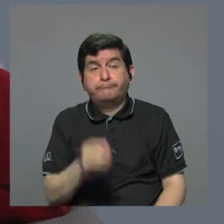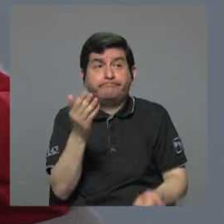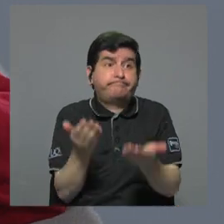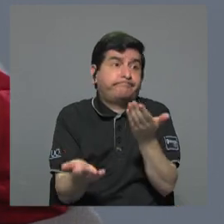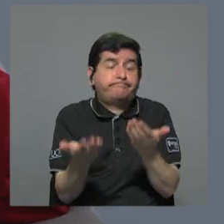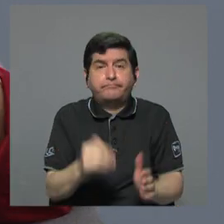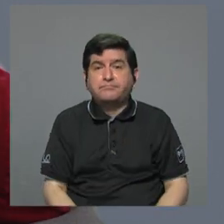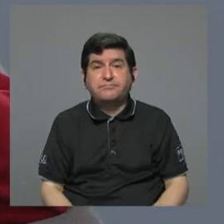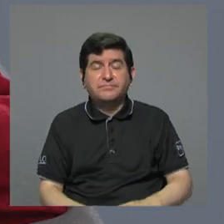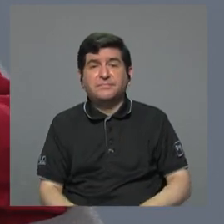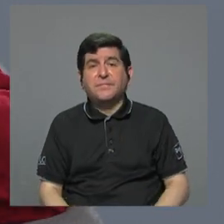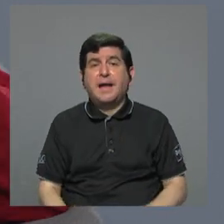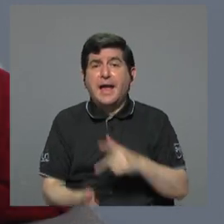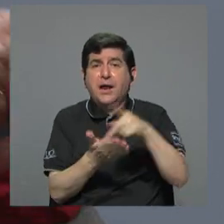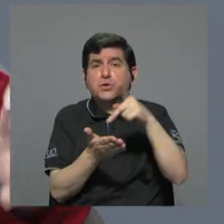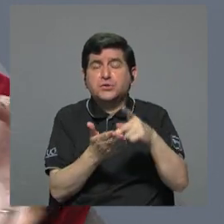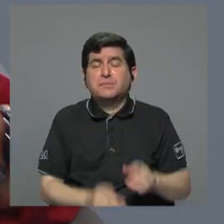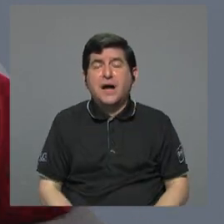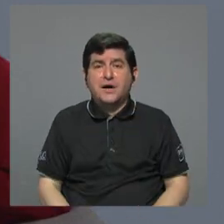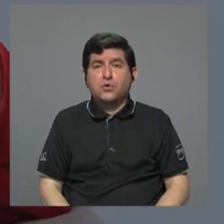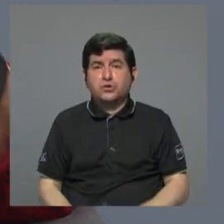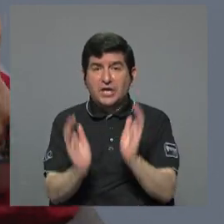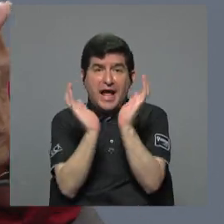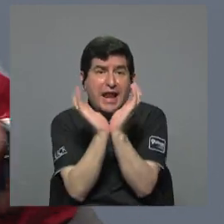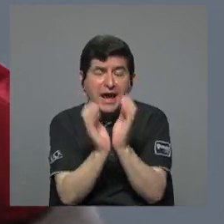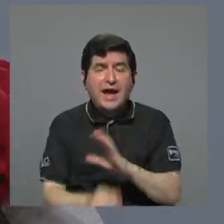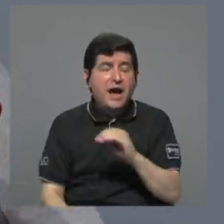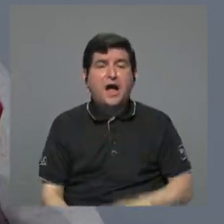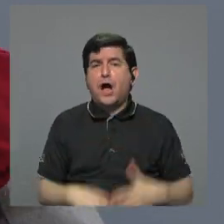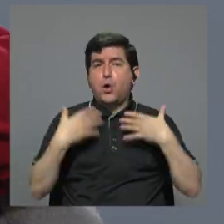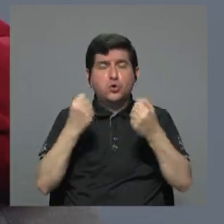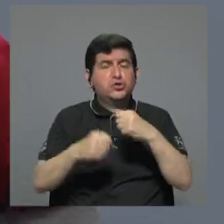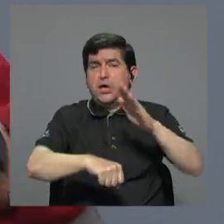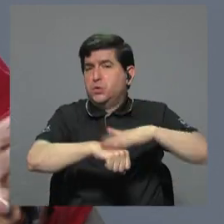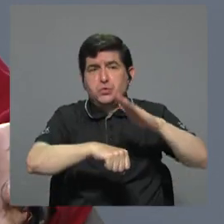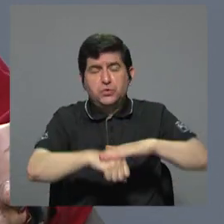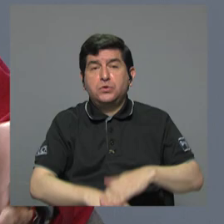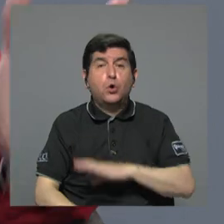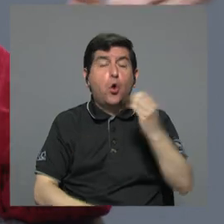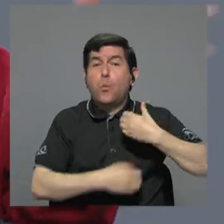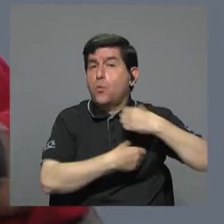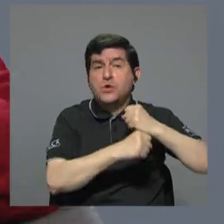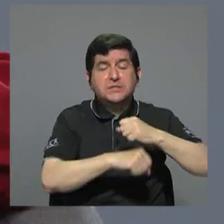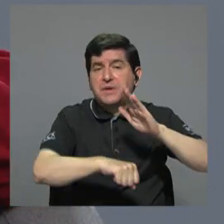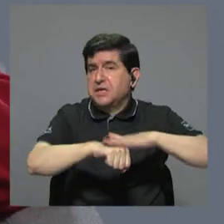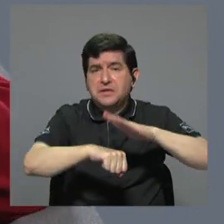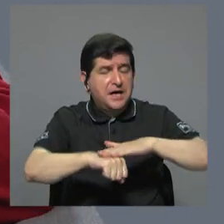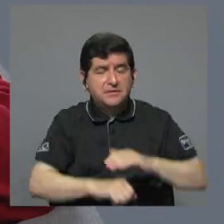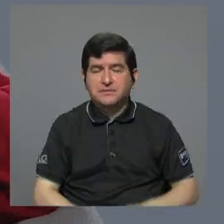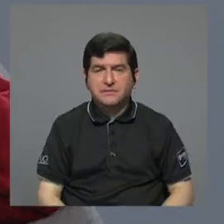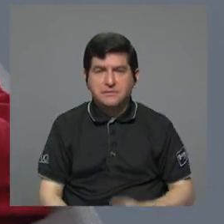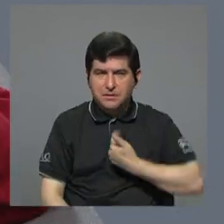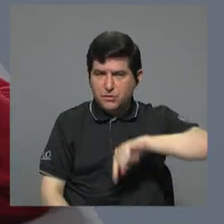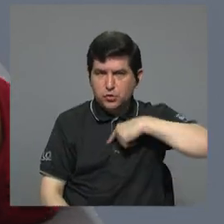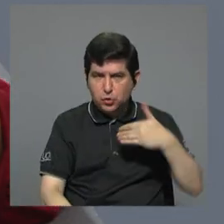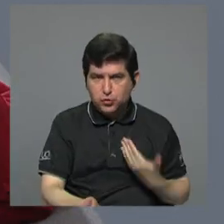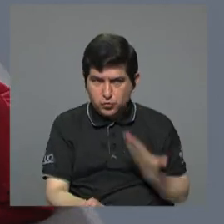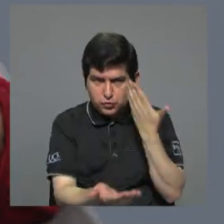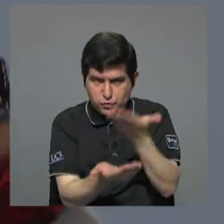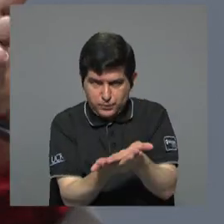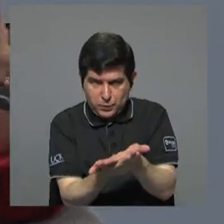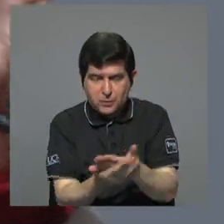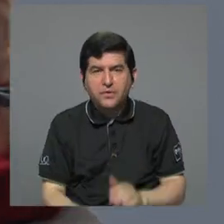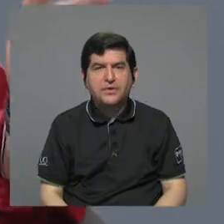caja, porque lo que es salud, no le dan los permisos, las municipalidades. Nosotros estamos proponiendo hacer